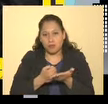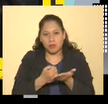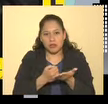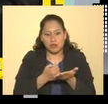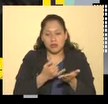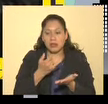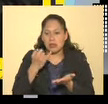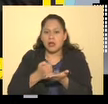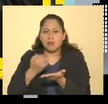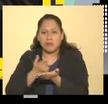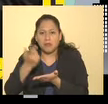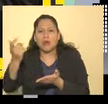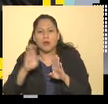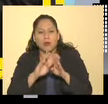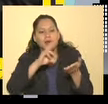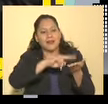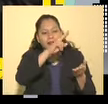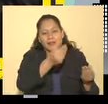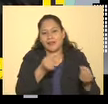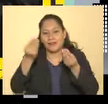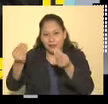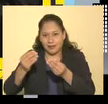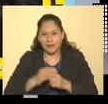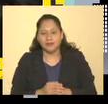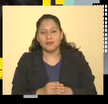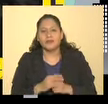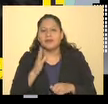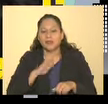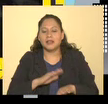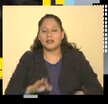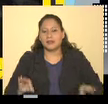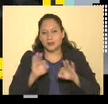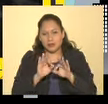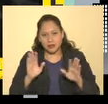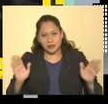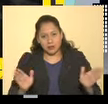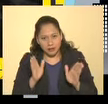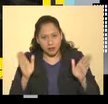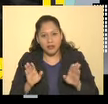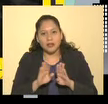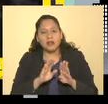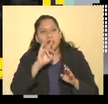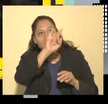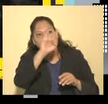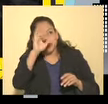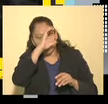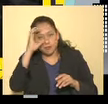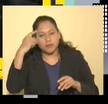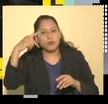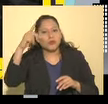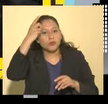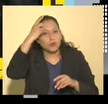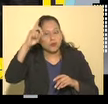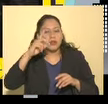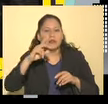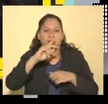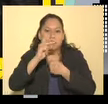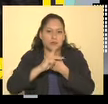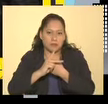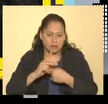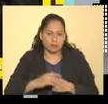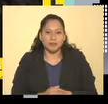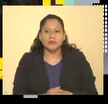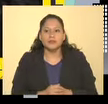La idea de este programa fue fomentar la creación plástica de este país y conformar una colección que fuera Patrimonio Cultural de la Nación.